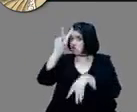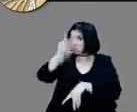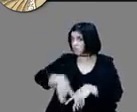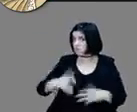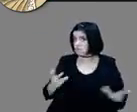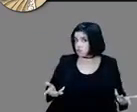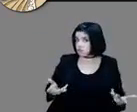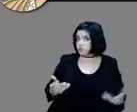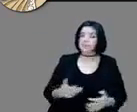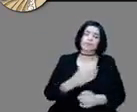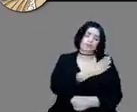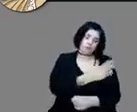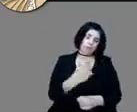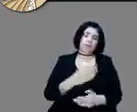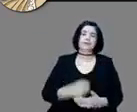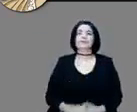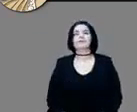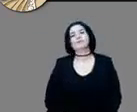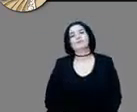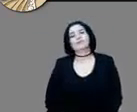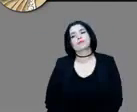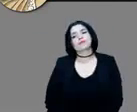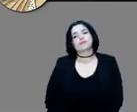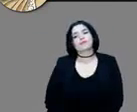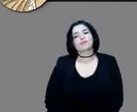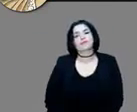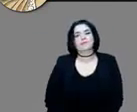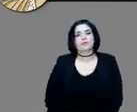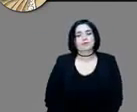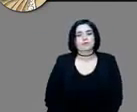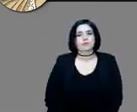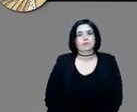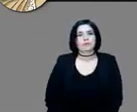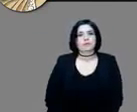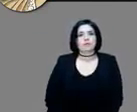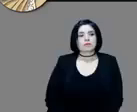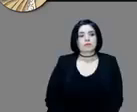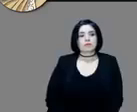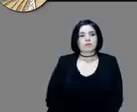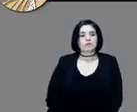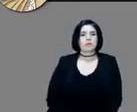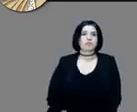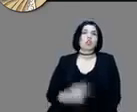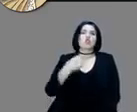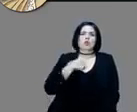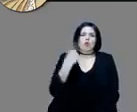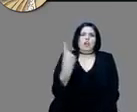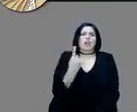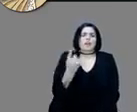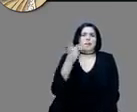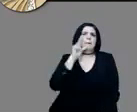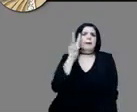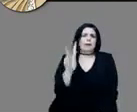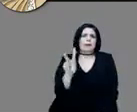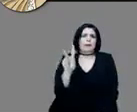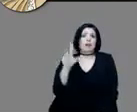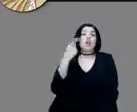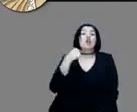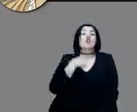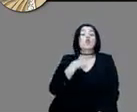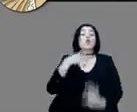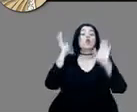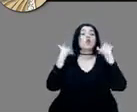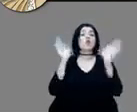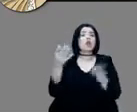Entonces, ¿qué es lo que vamos, lo que he podido observar? Yo di una conferencia